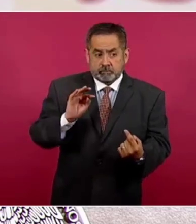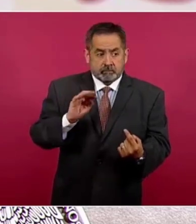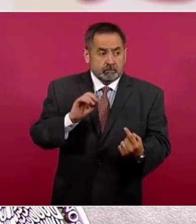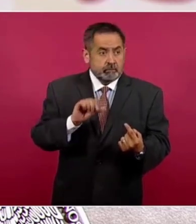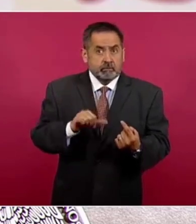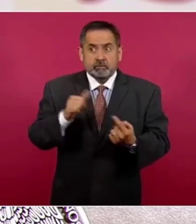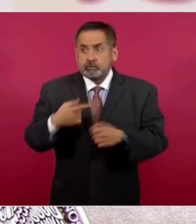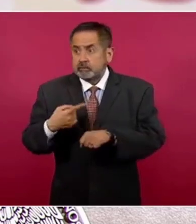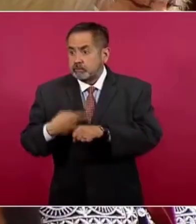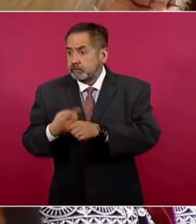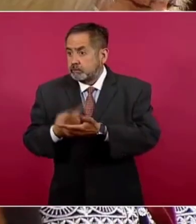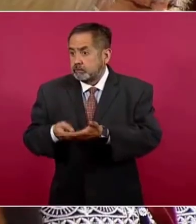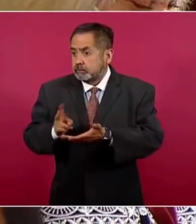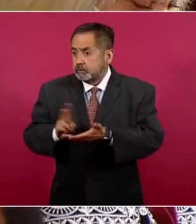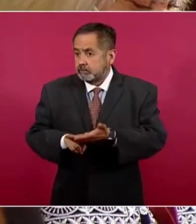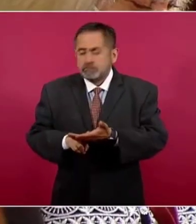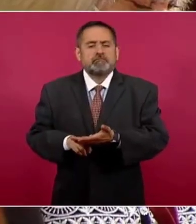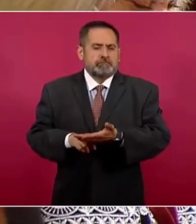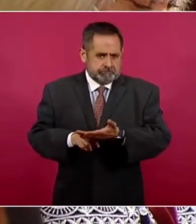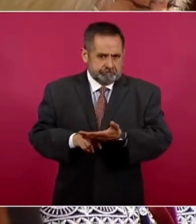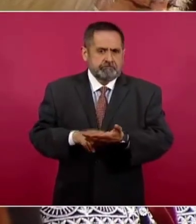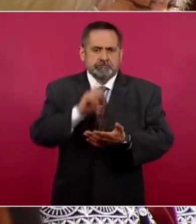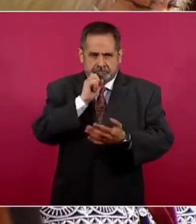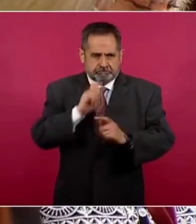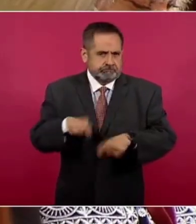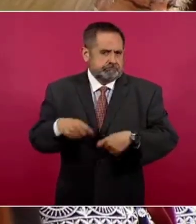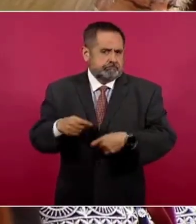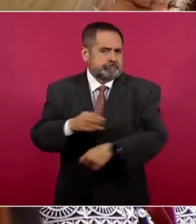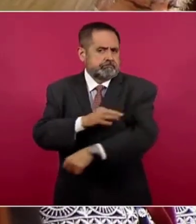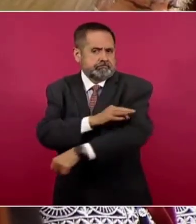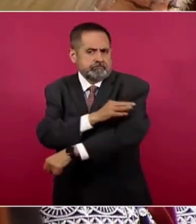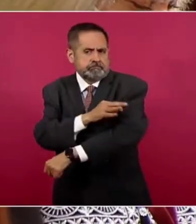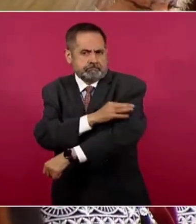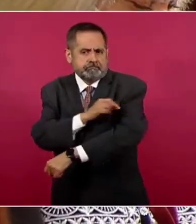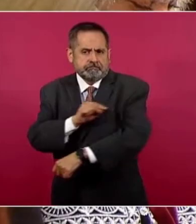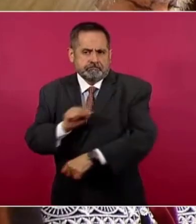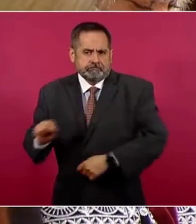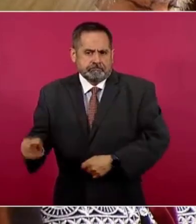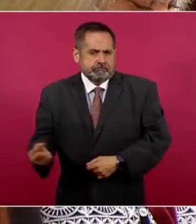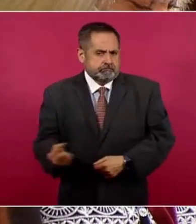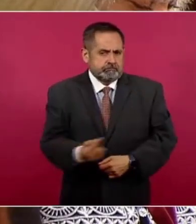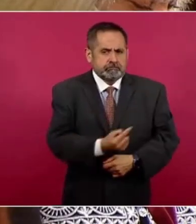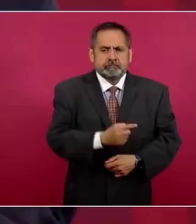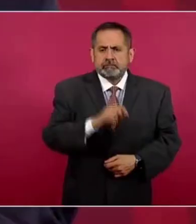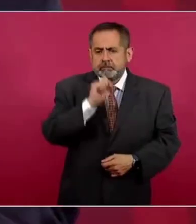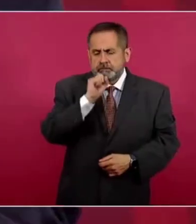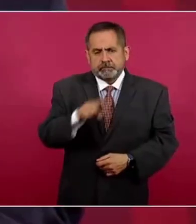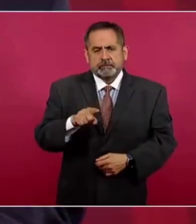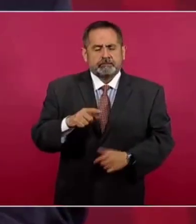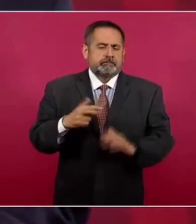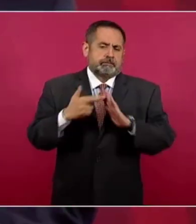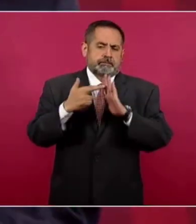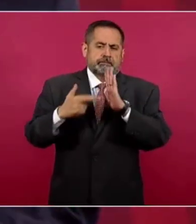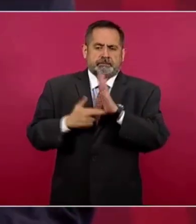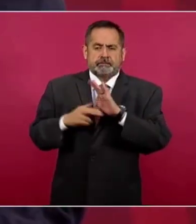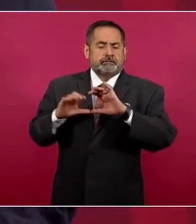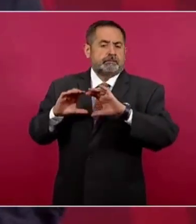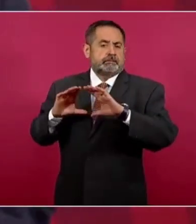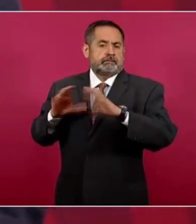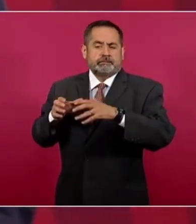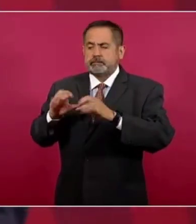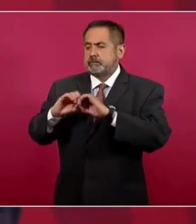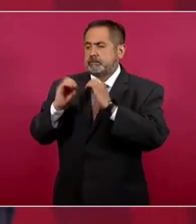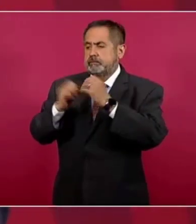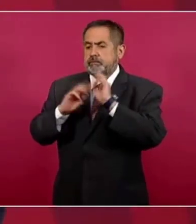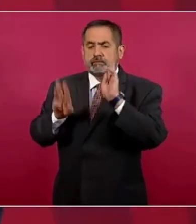enfermedad, también van a ser vacunados de acuerdo al protocolo de la Organización Mundial